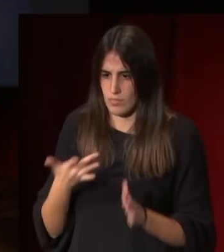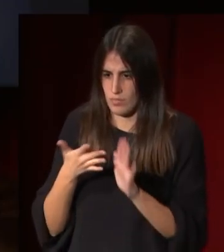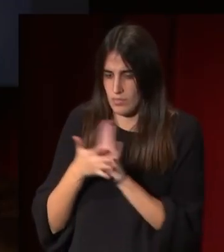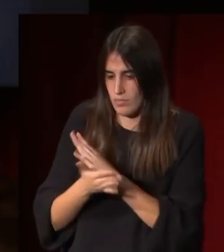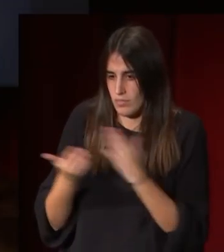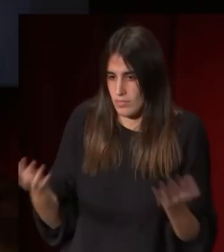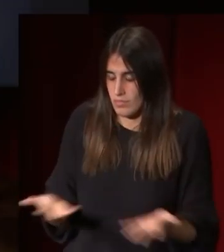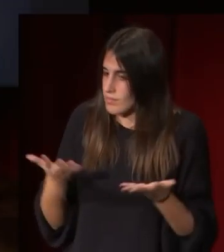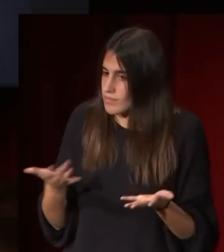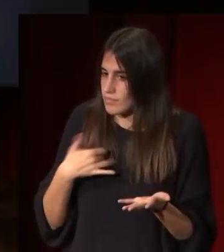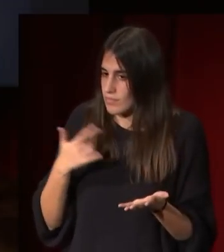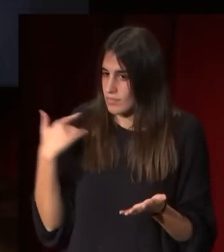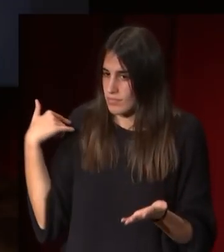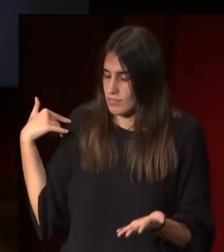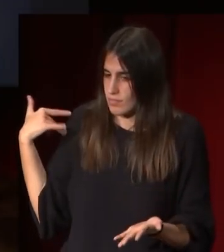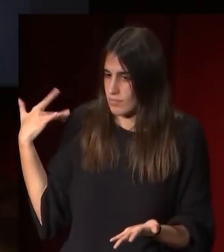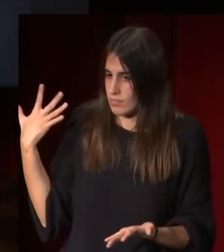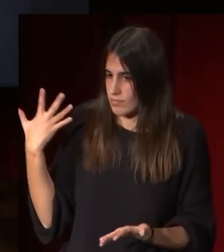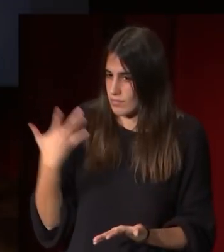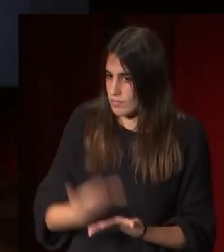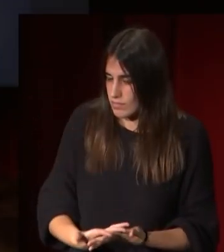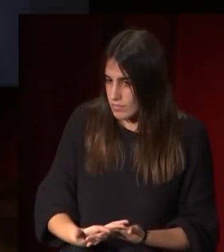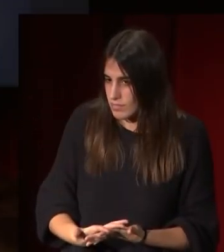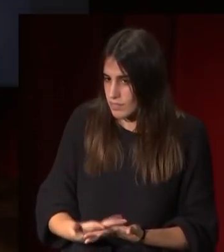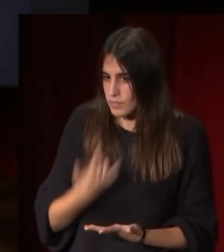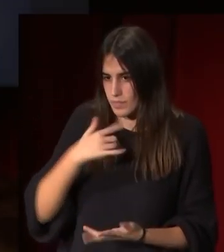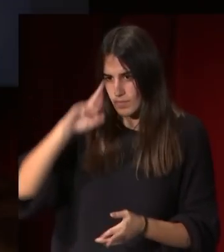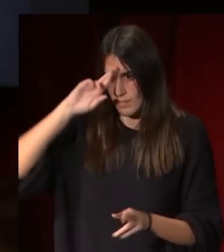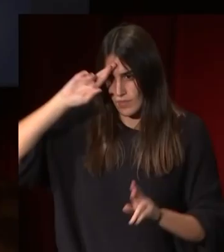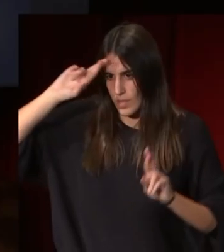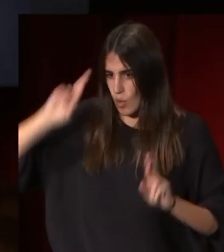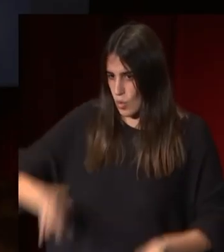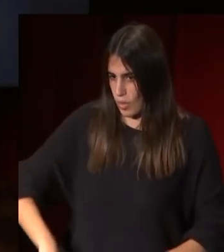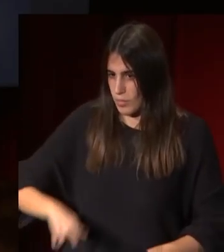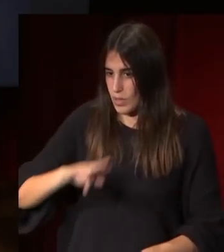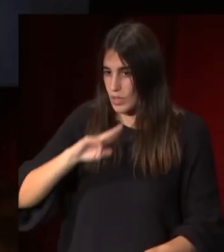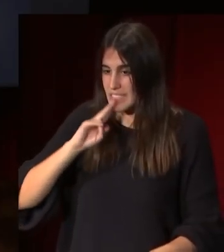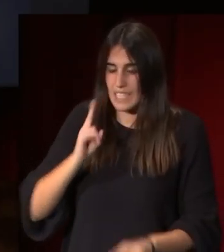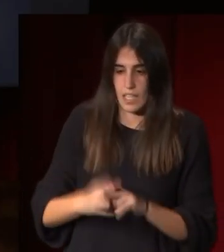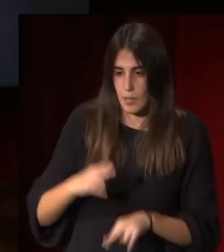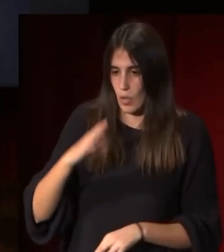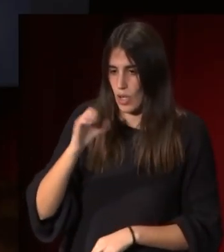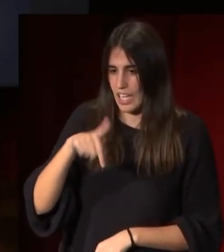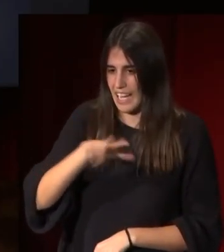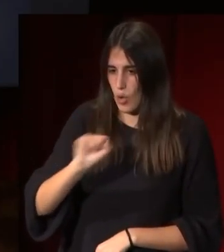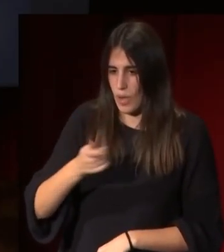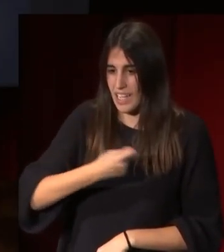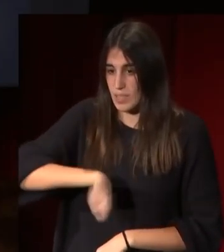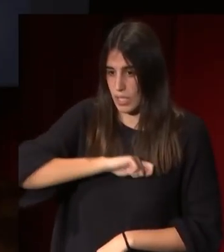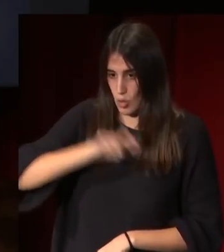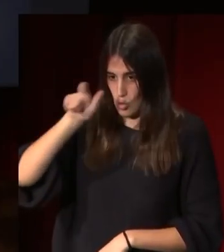a lo largo del tiempo ha sido un reconocimiento tal que se le ha llamado el canova español